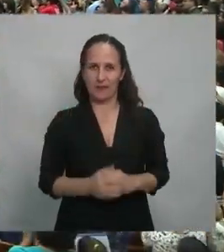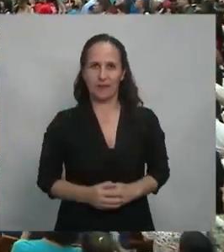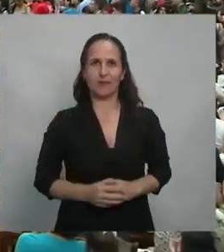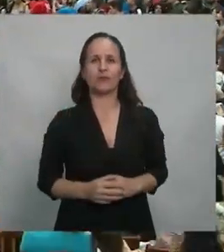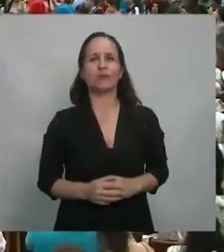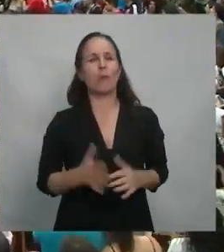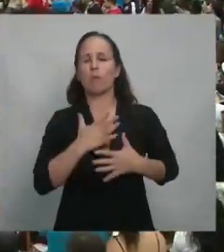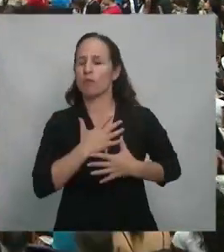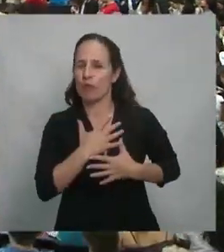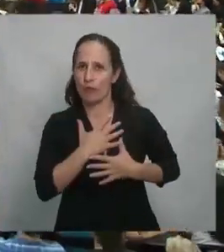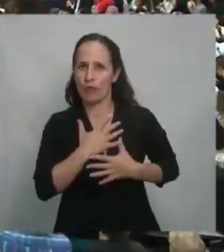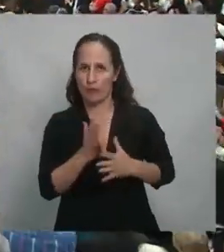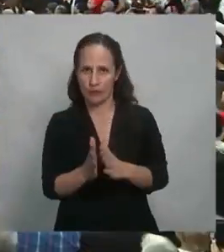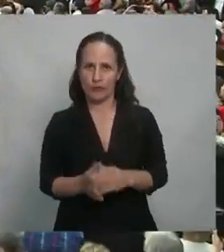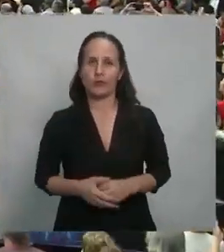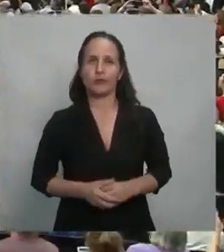Por favor.